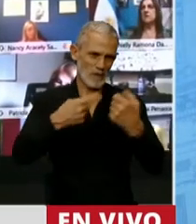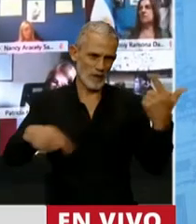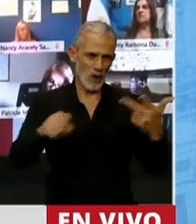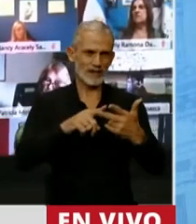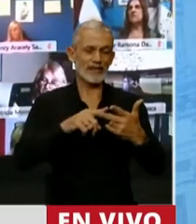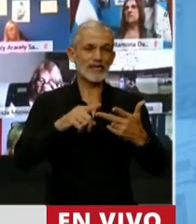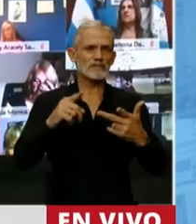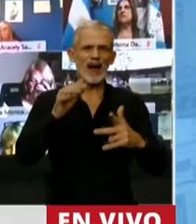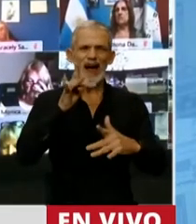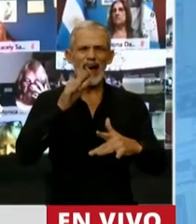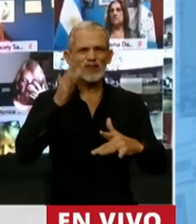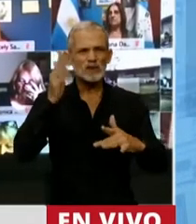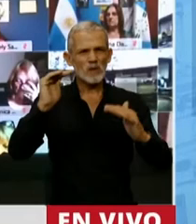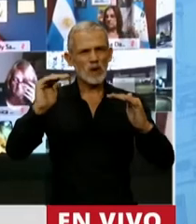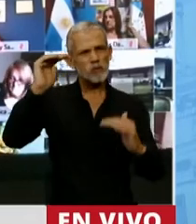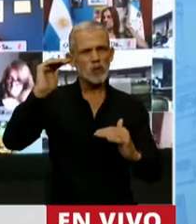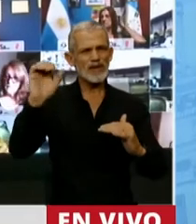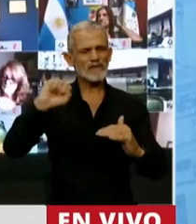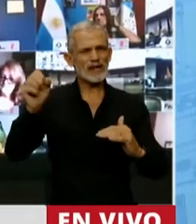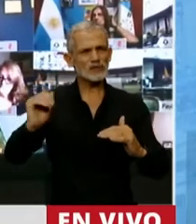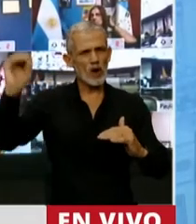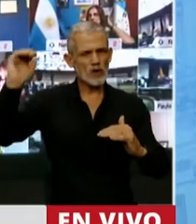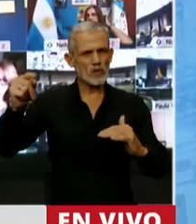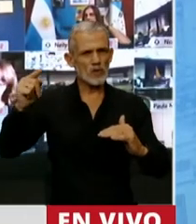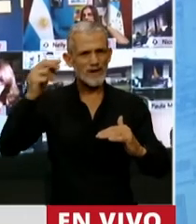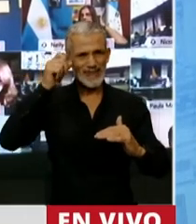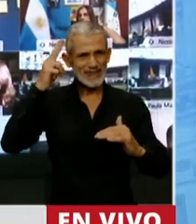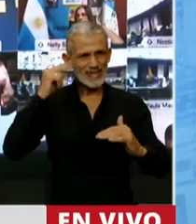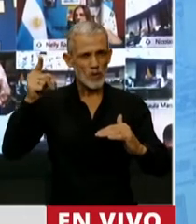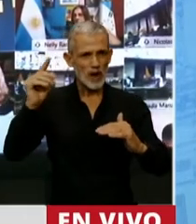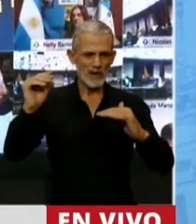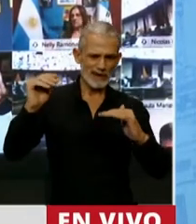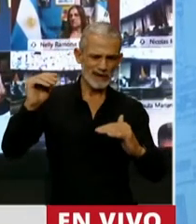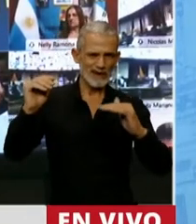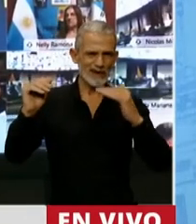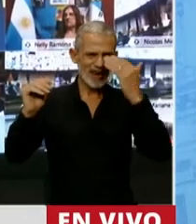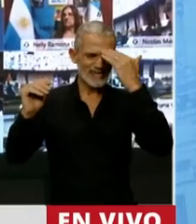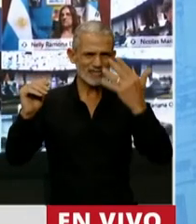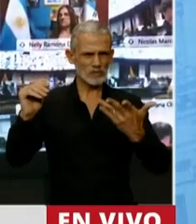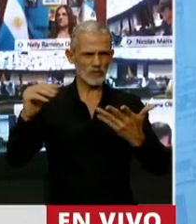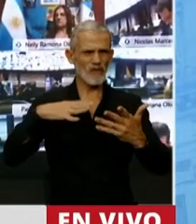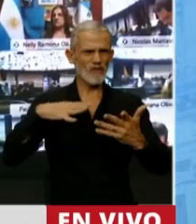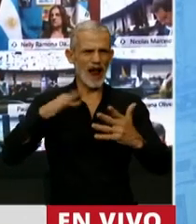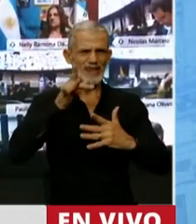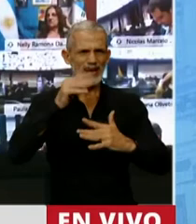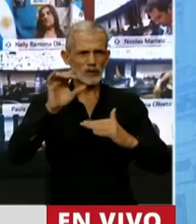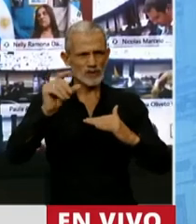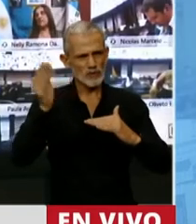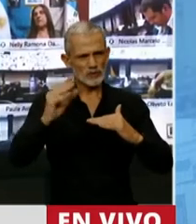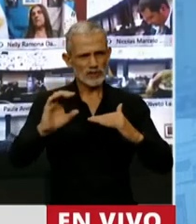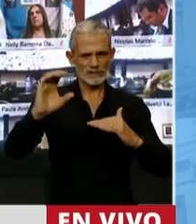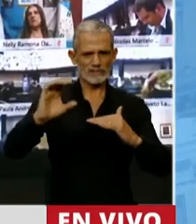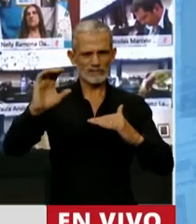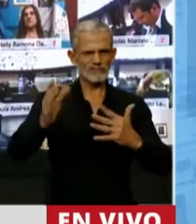14 puntos por debajo de la inflación proyectada para el año 2021. Por este motivo es claramente